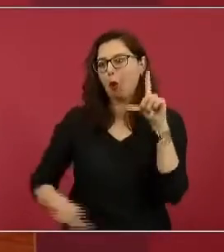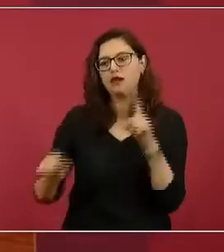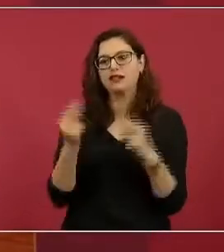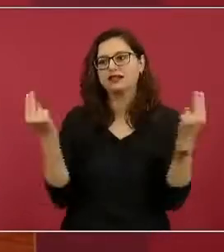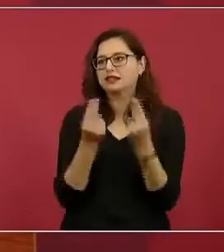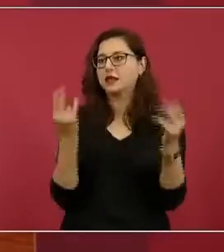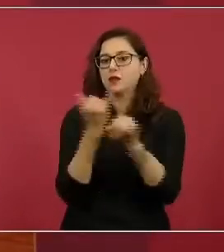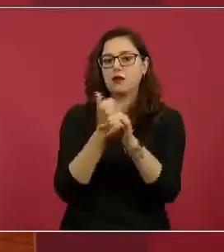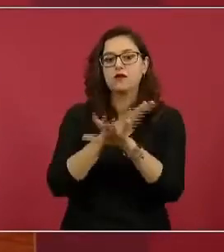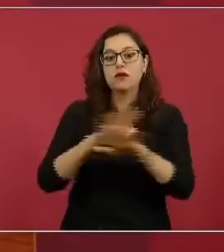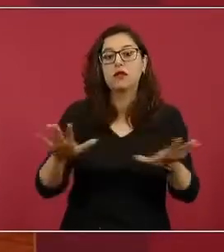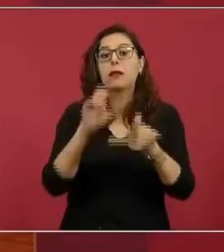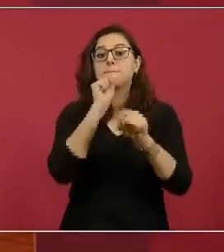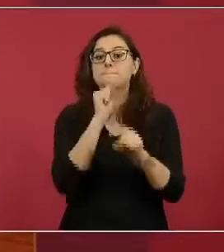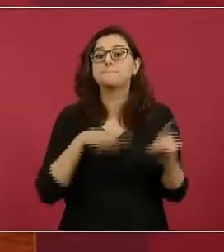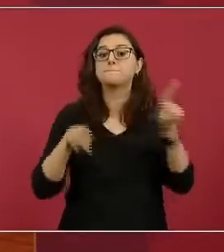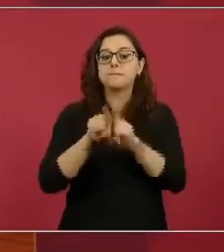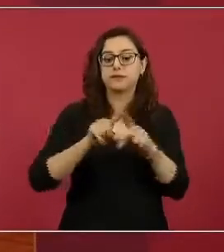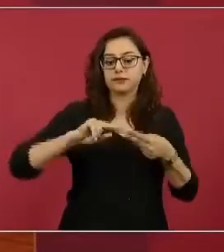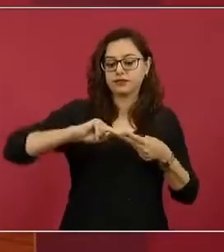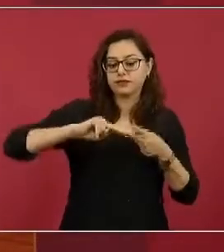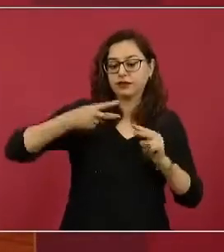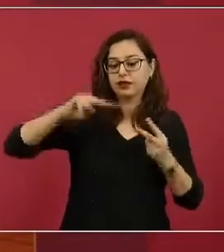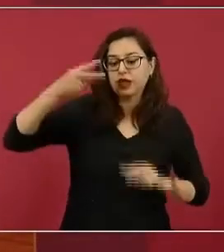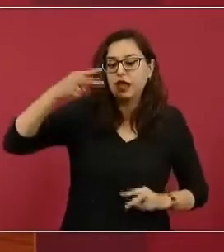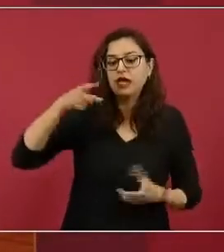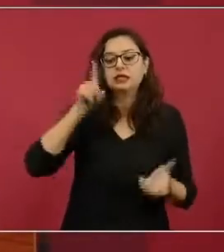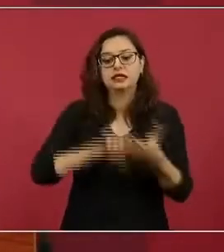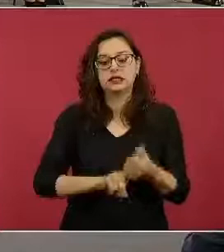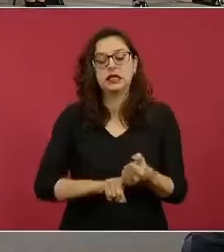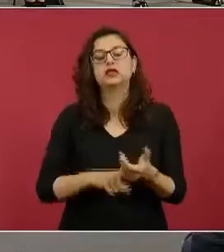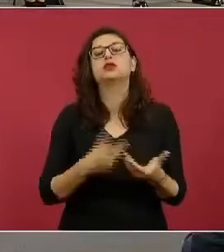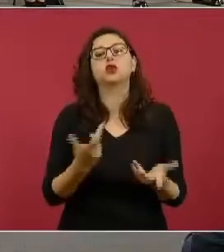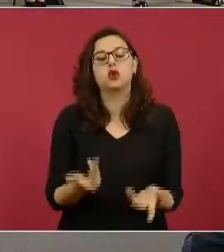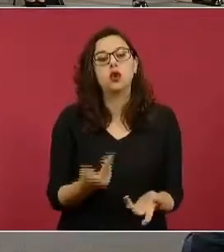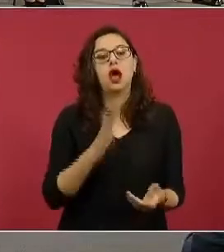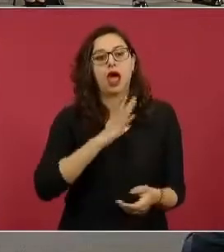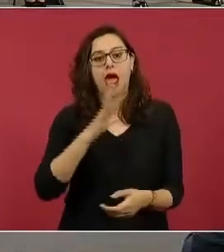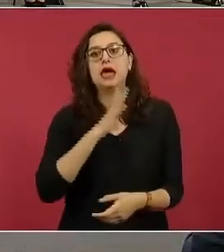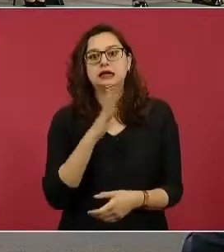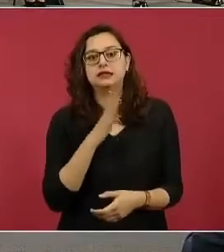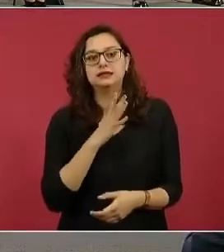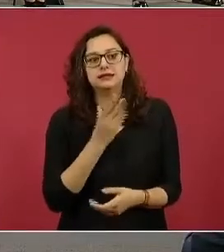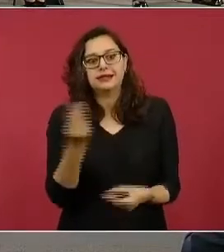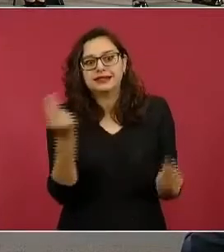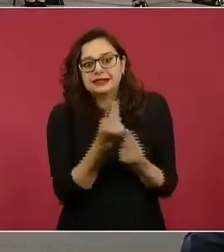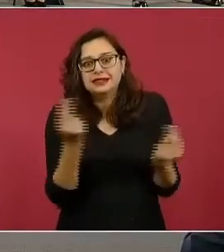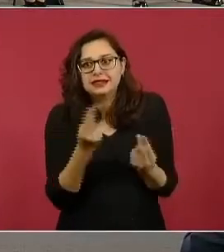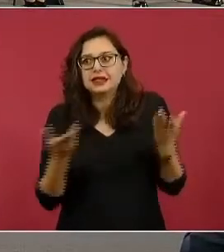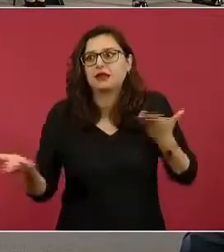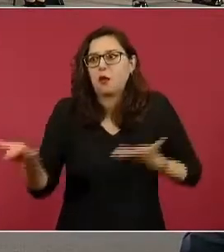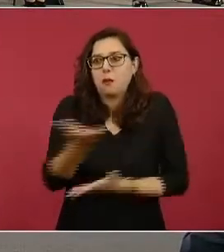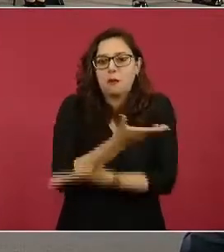datos genéticas de las fiscalías y de la Guardia Nacional en el Centro Nacional de Identificación Humana, que se